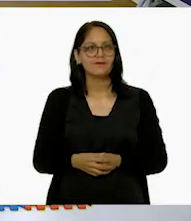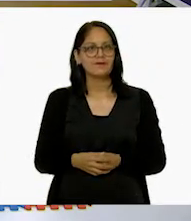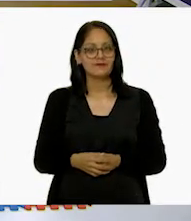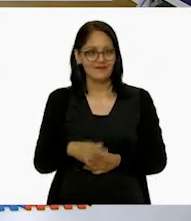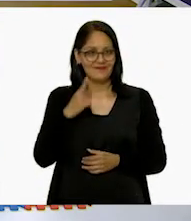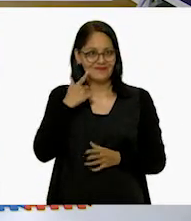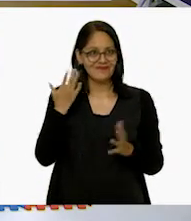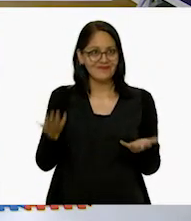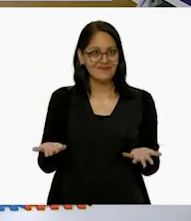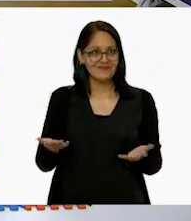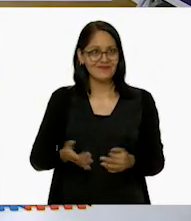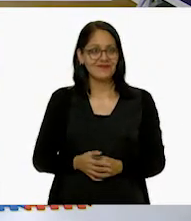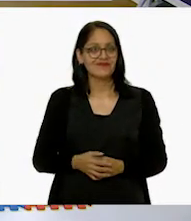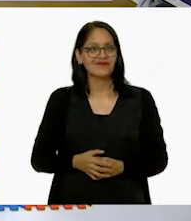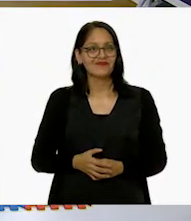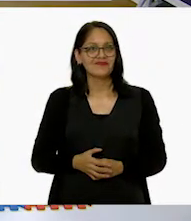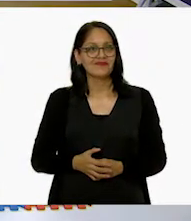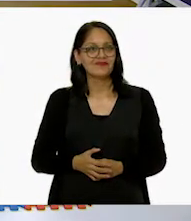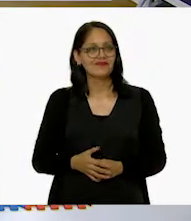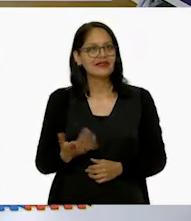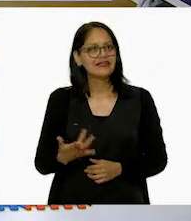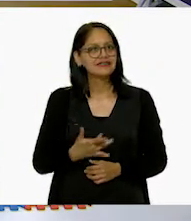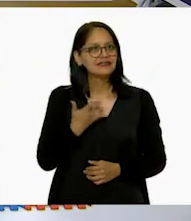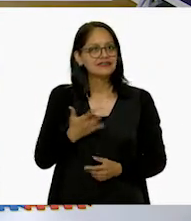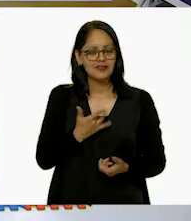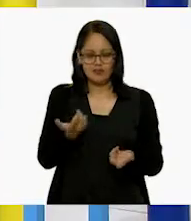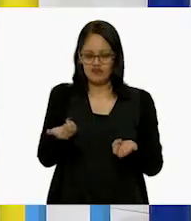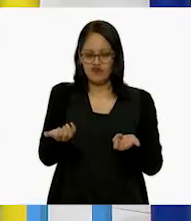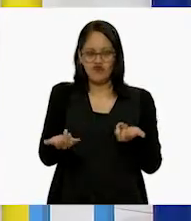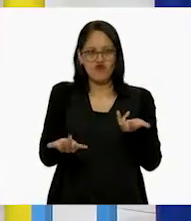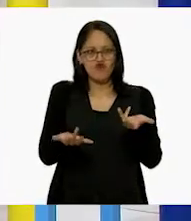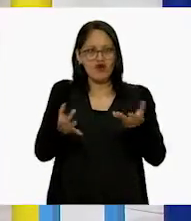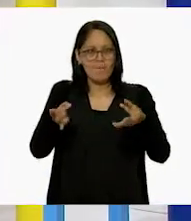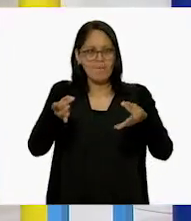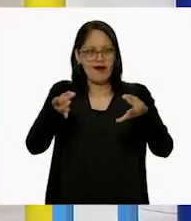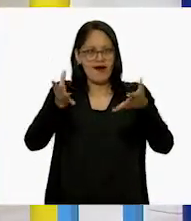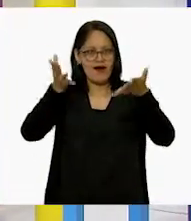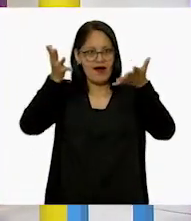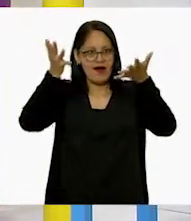Ahora sí. ¡Ya siento la magia en mí!